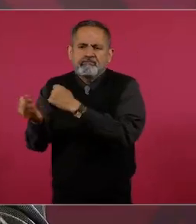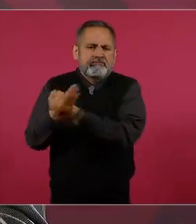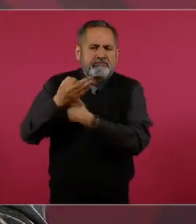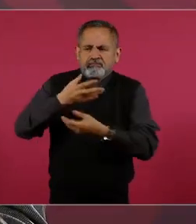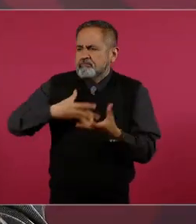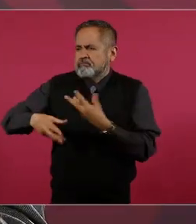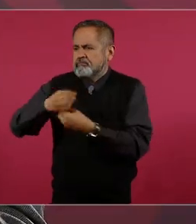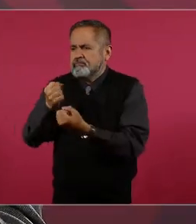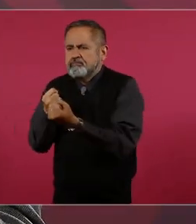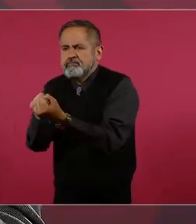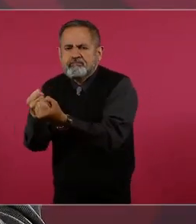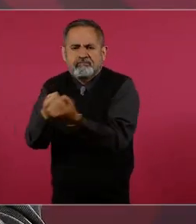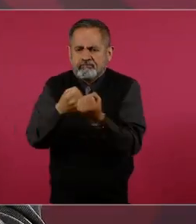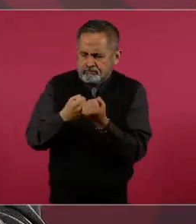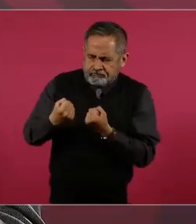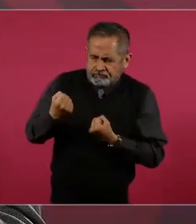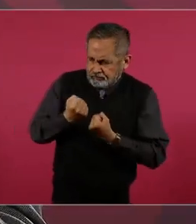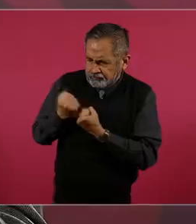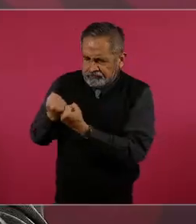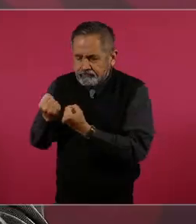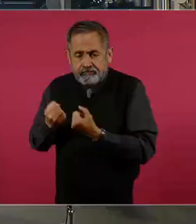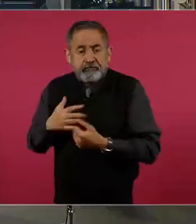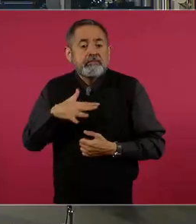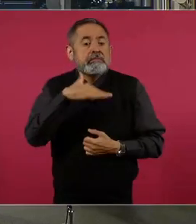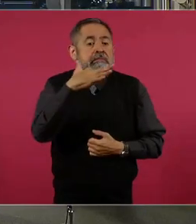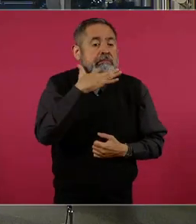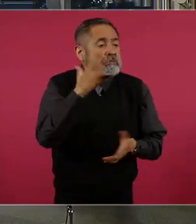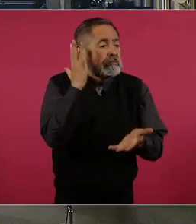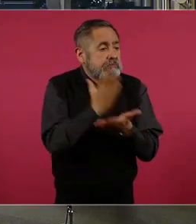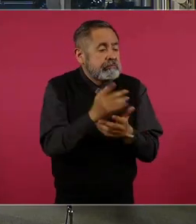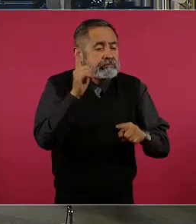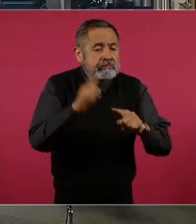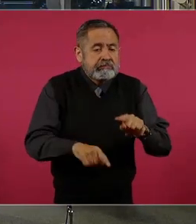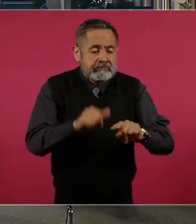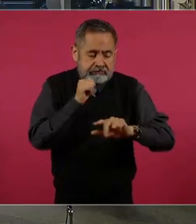apoyamos cuando no hay corrupción, cuando